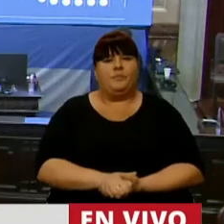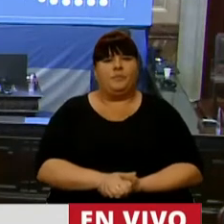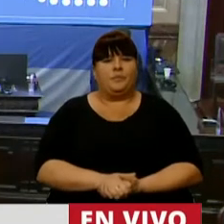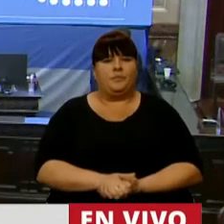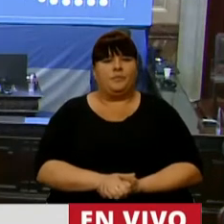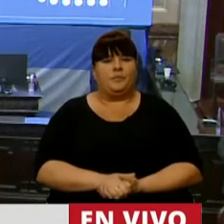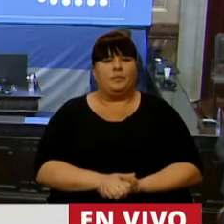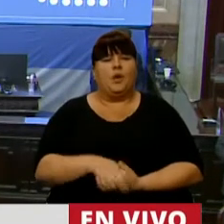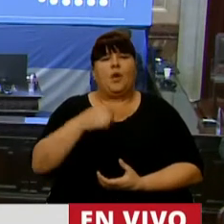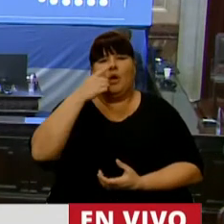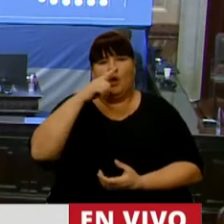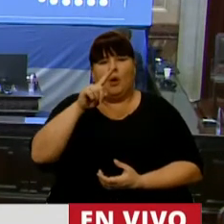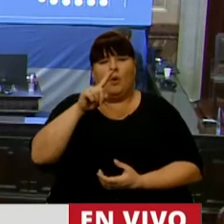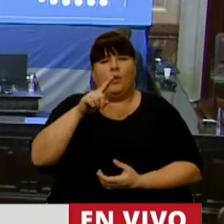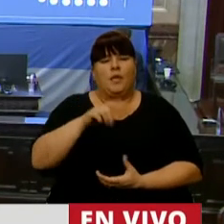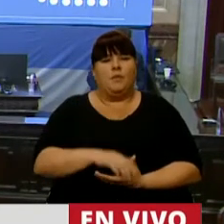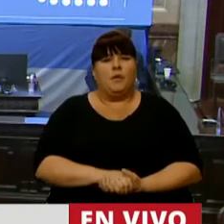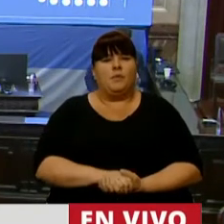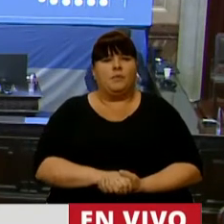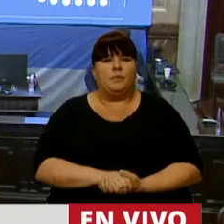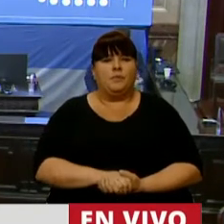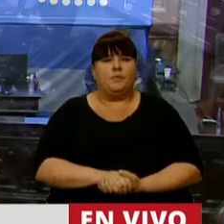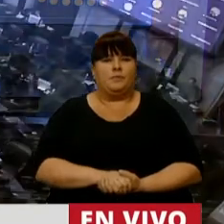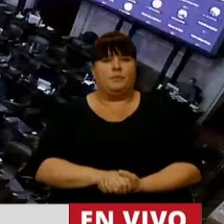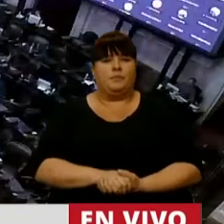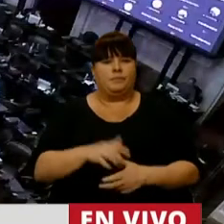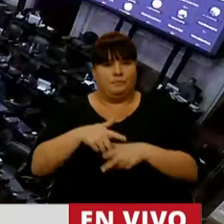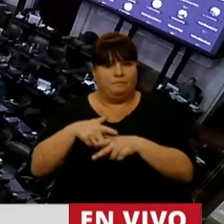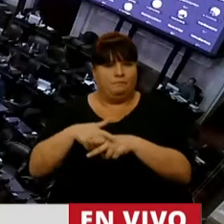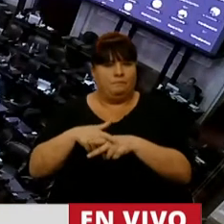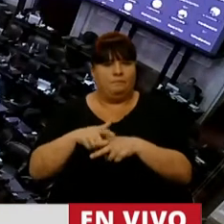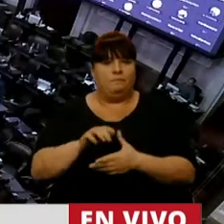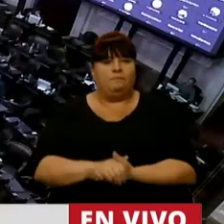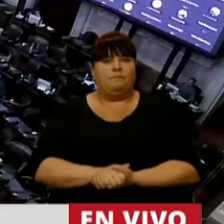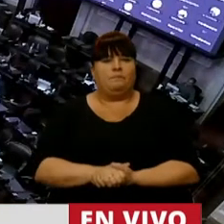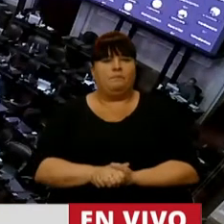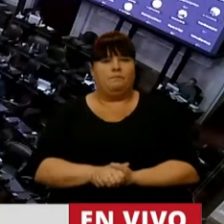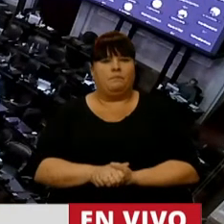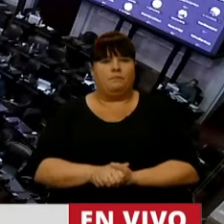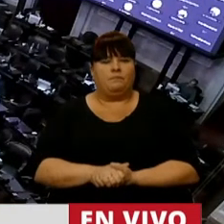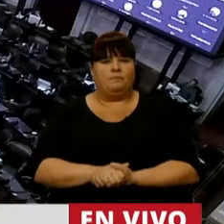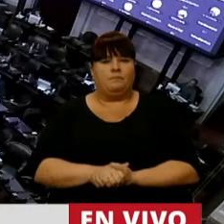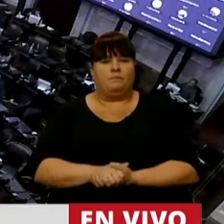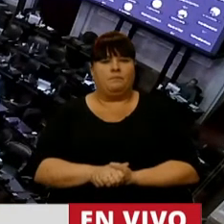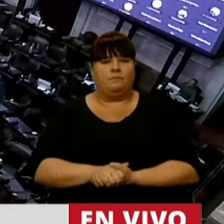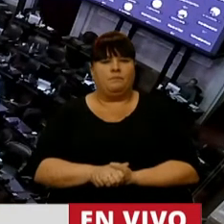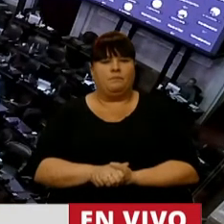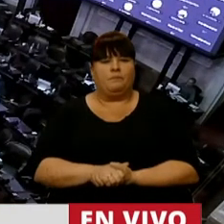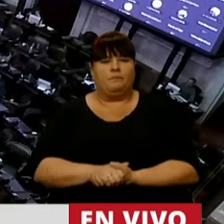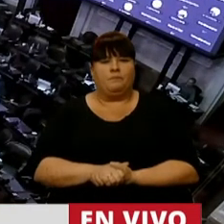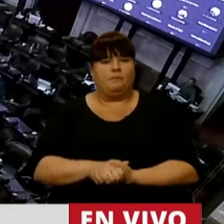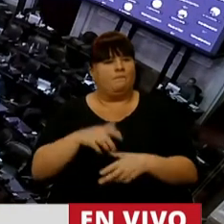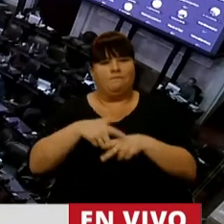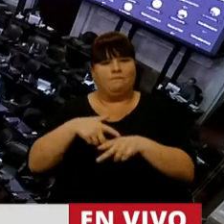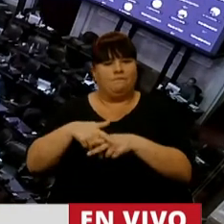Por último, señor presidente, y nadie. Son rotores